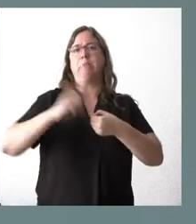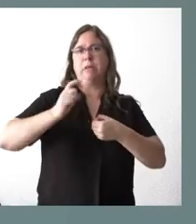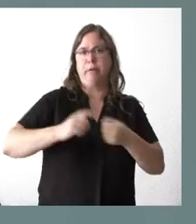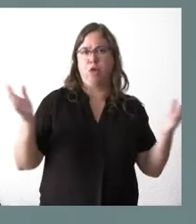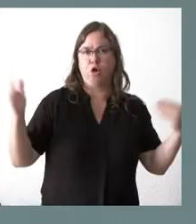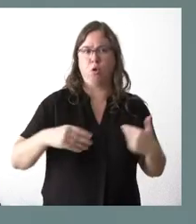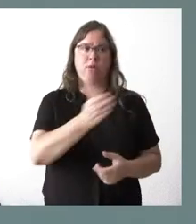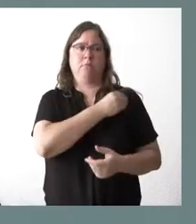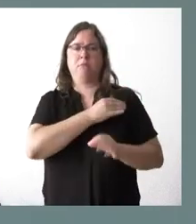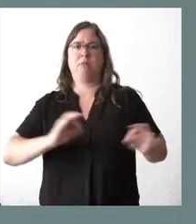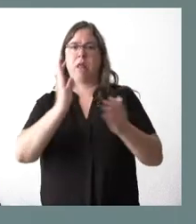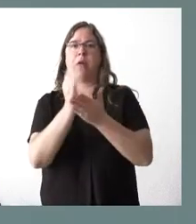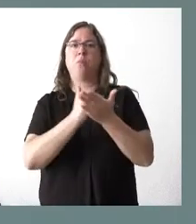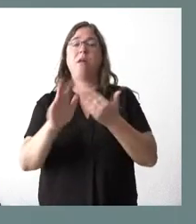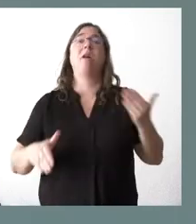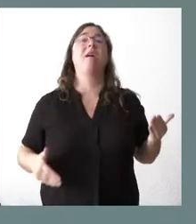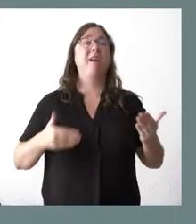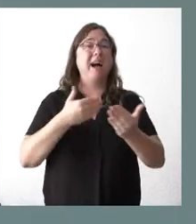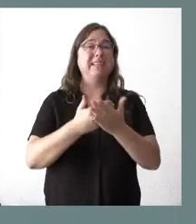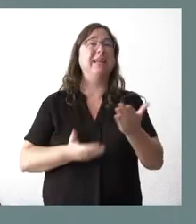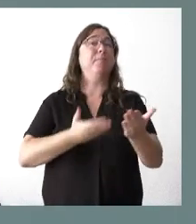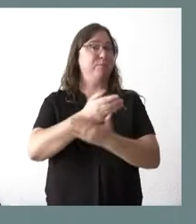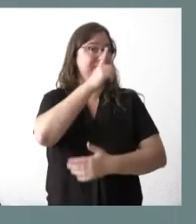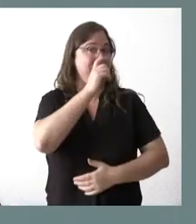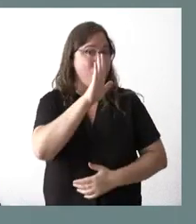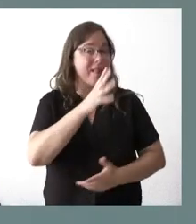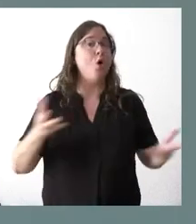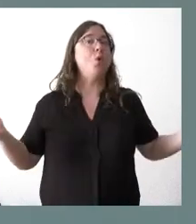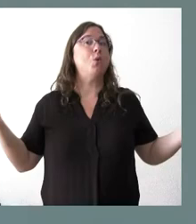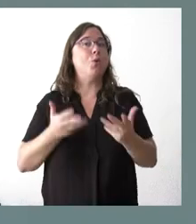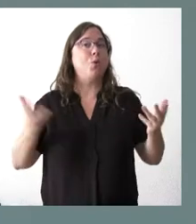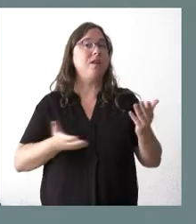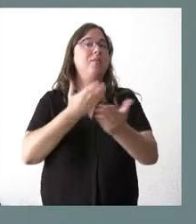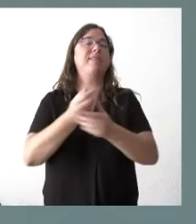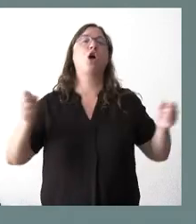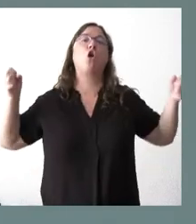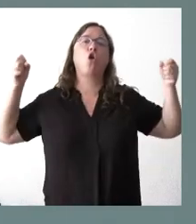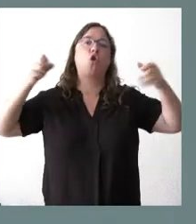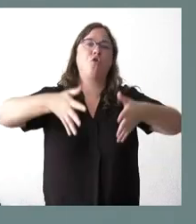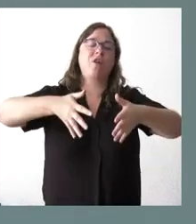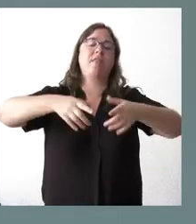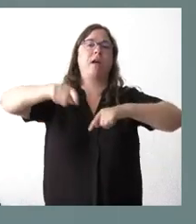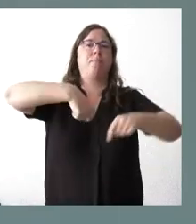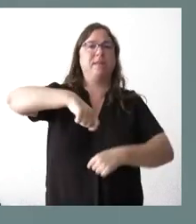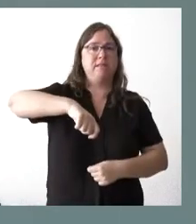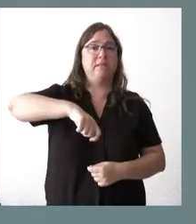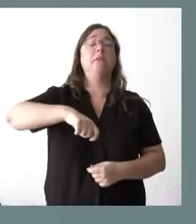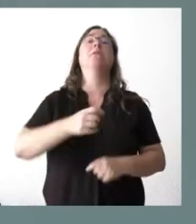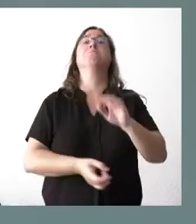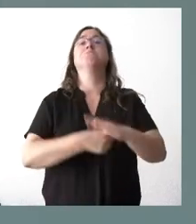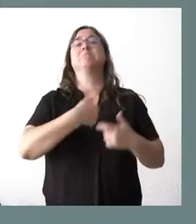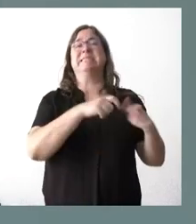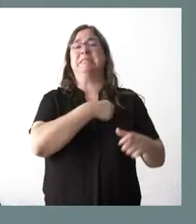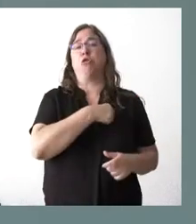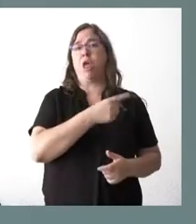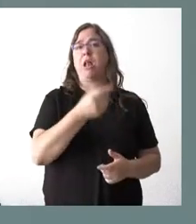con las comunidades autónomas. Incluso pedimos, recordarános ustedes, con carácter urgente, una conferencia de presidentes y una conferencia sectorial. La conferencia sectorial nos hicieron caso y